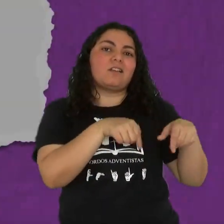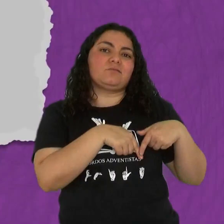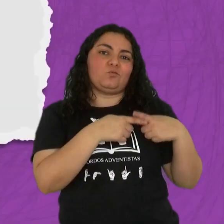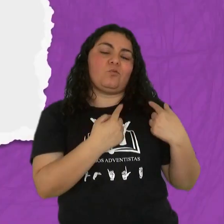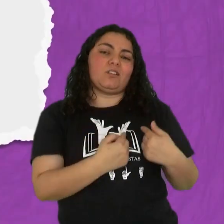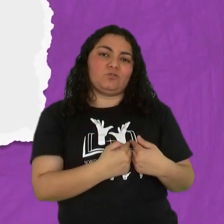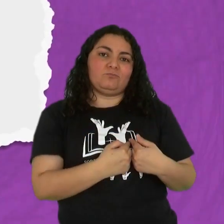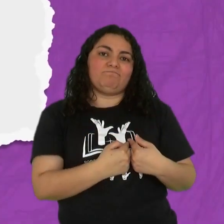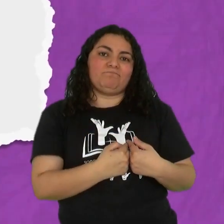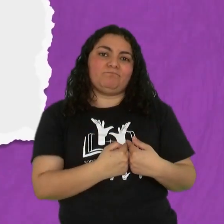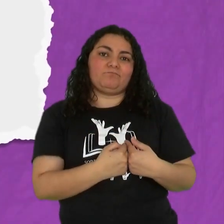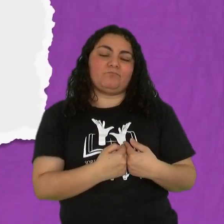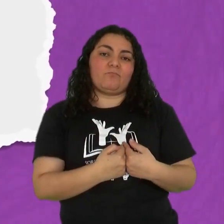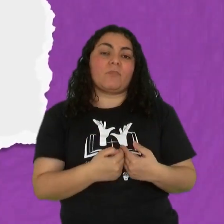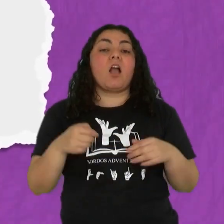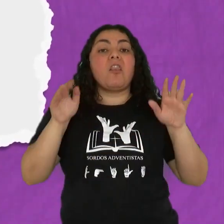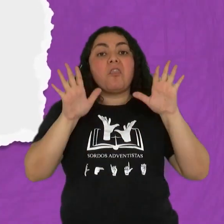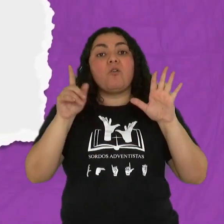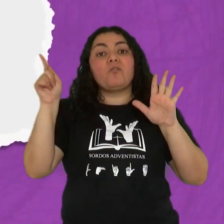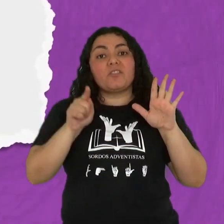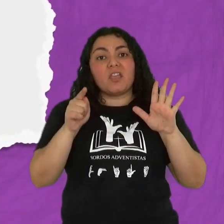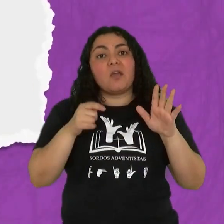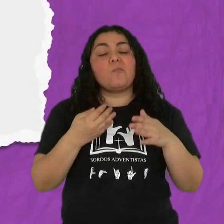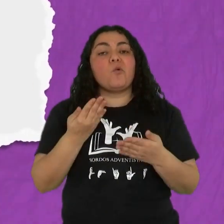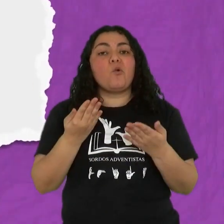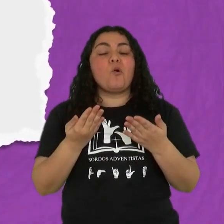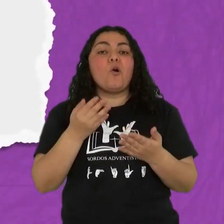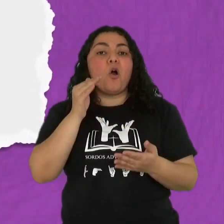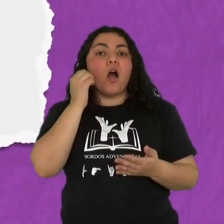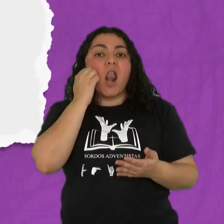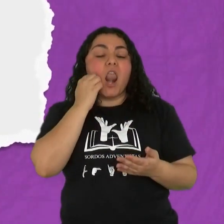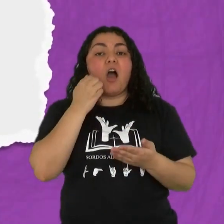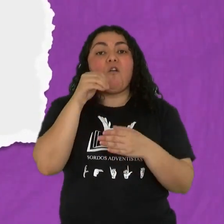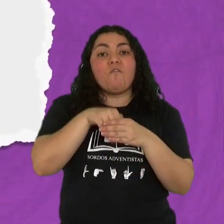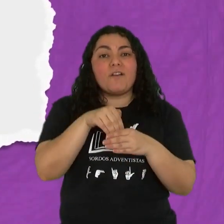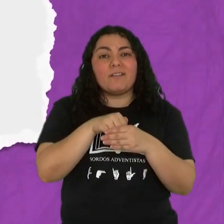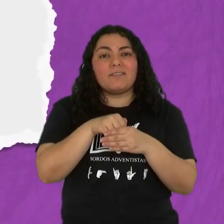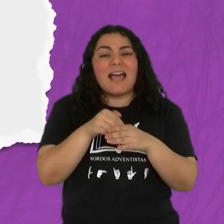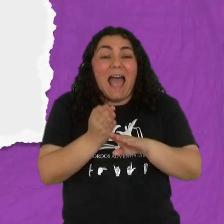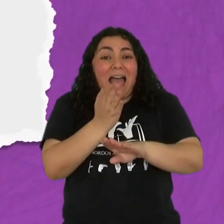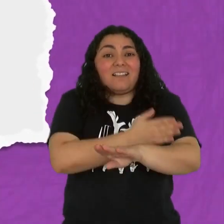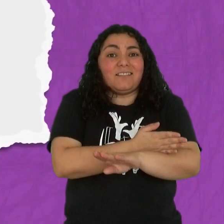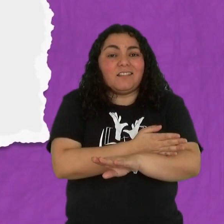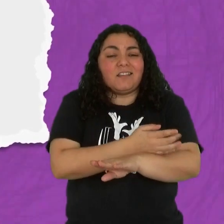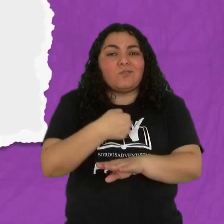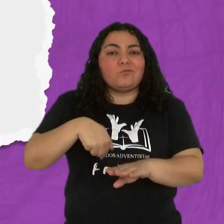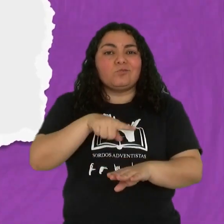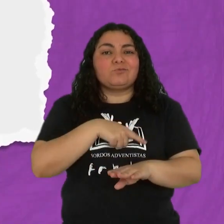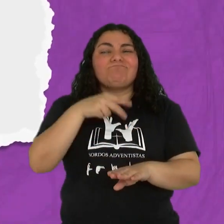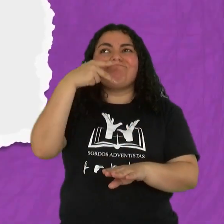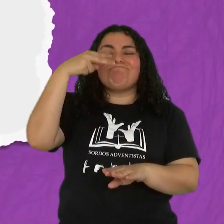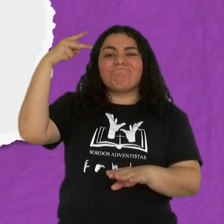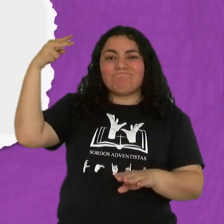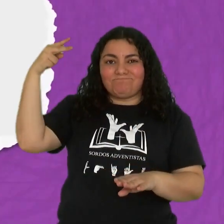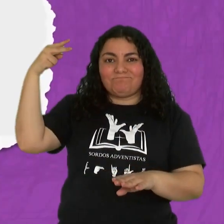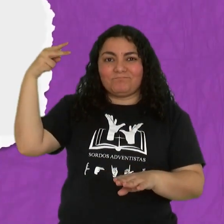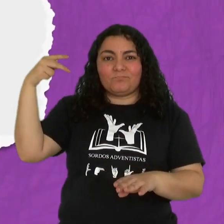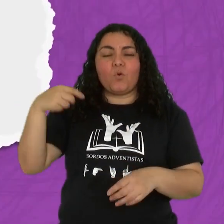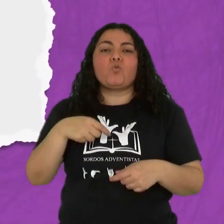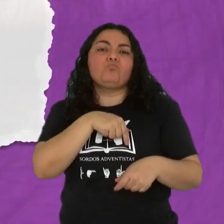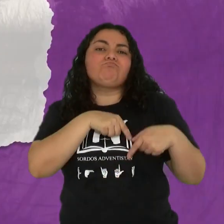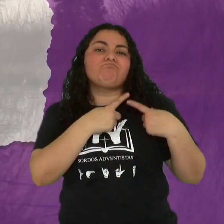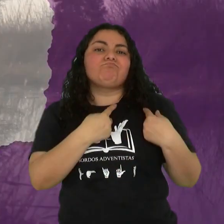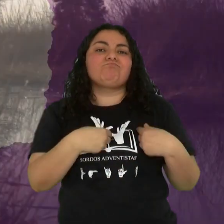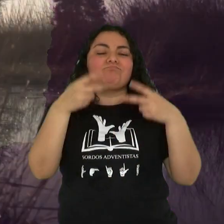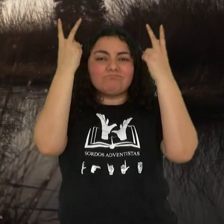Al adorar al Señor con su diezmo y sus ofrendas regulares, ore por un corazón humilde que esté contento con una vida sencilla